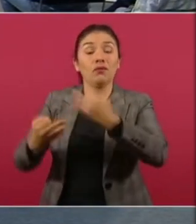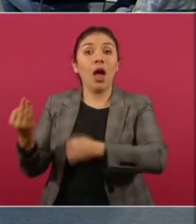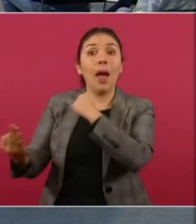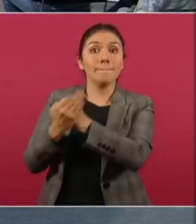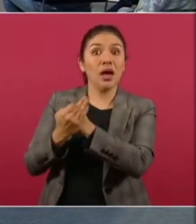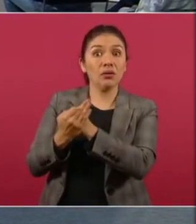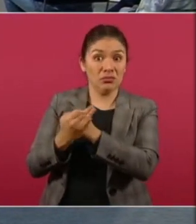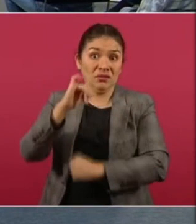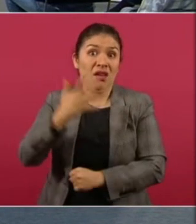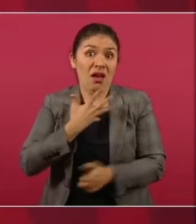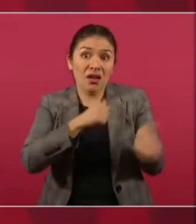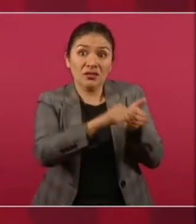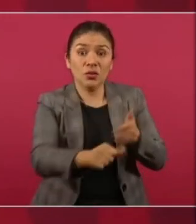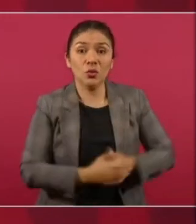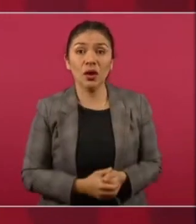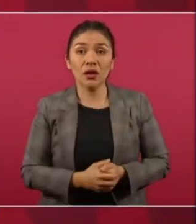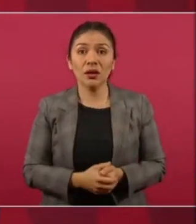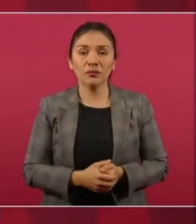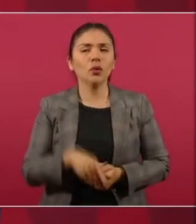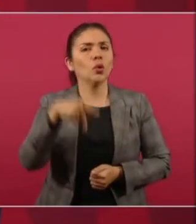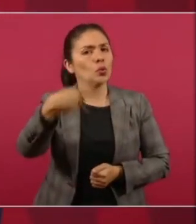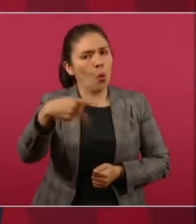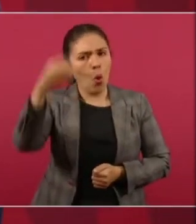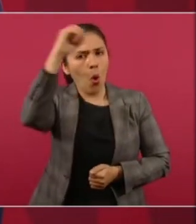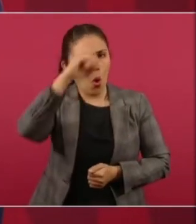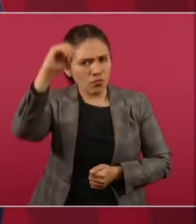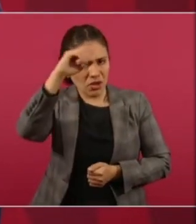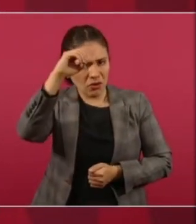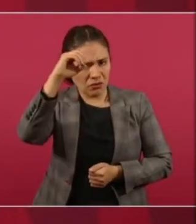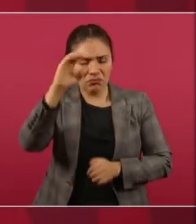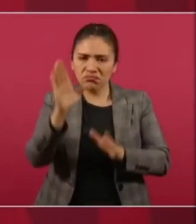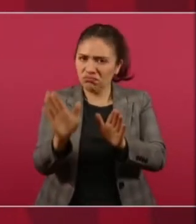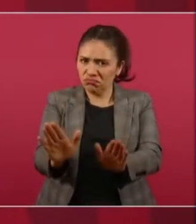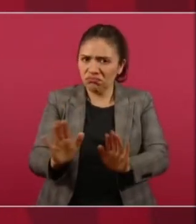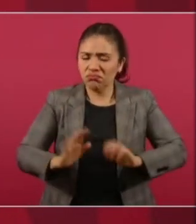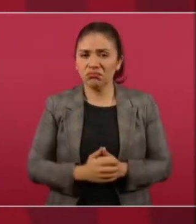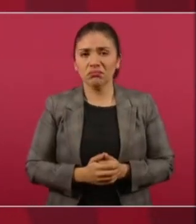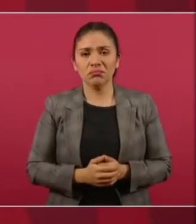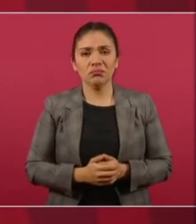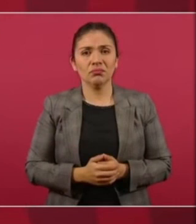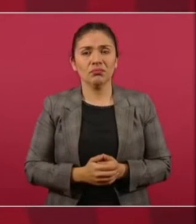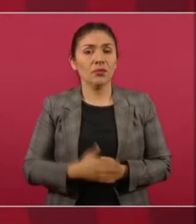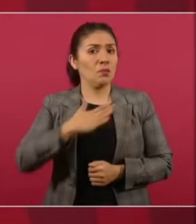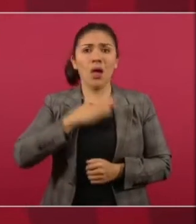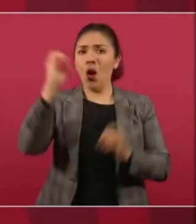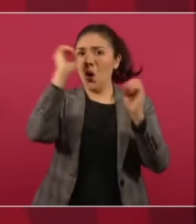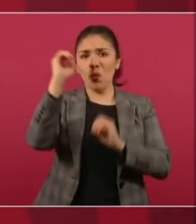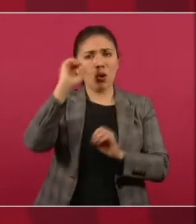tener una opinión, además esto es... No le he dado opinión. ...normal.